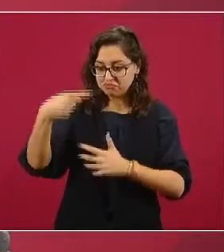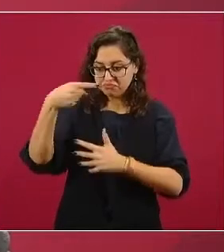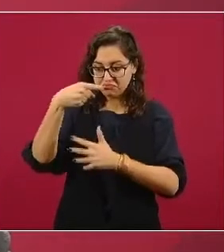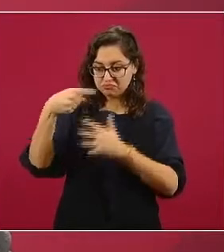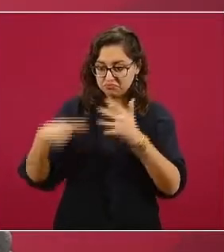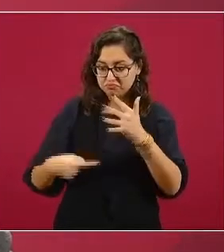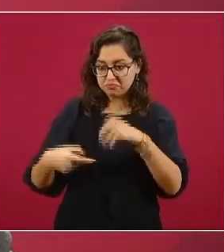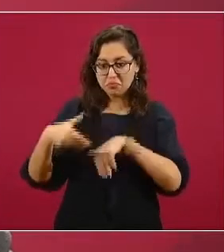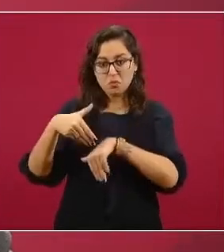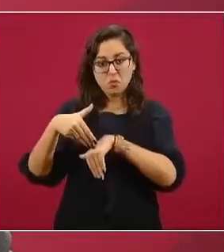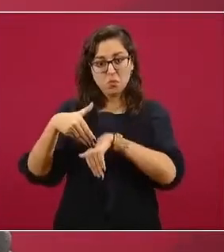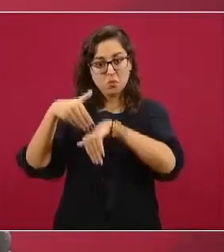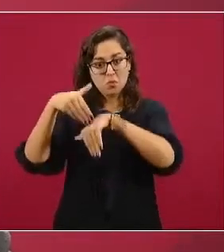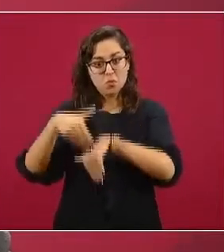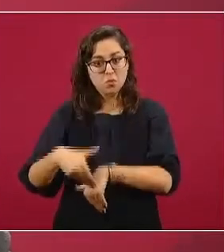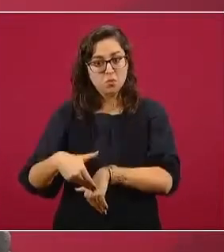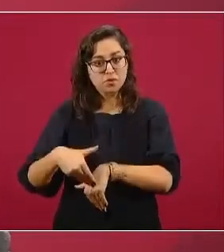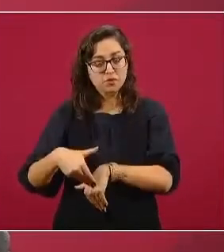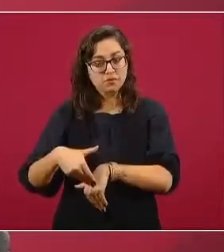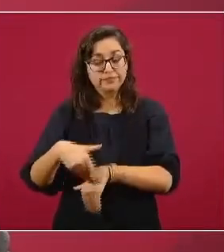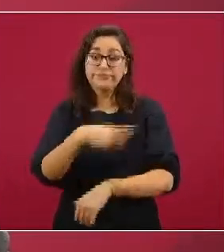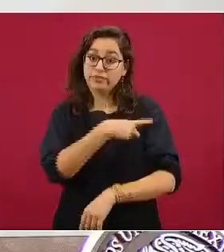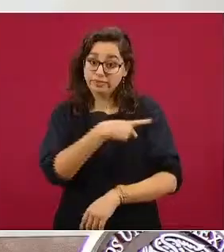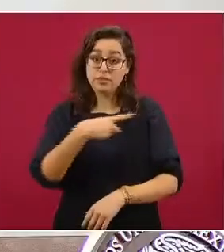En cuanto a política exterior.